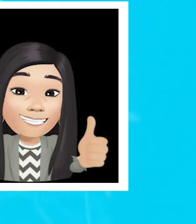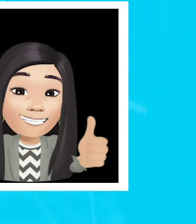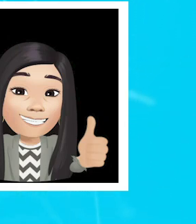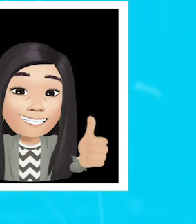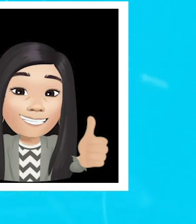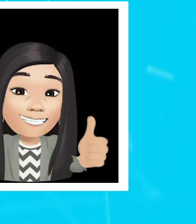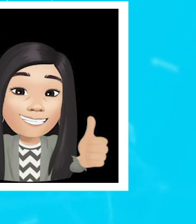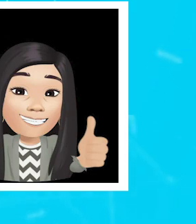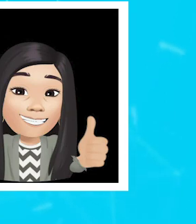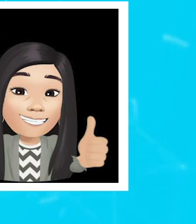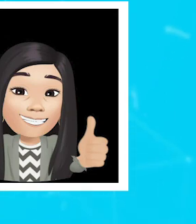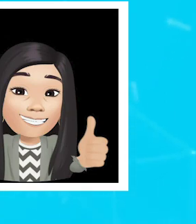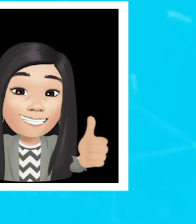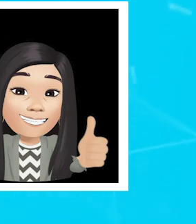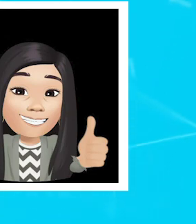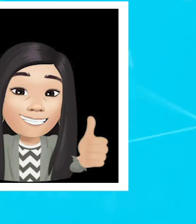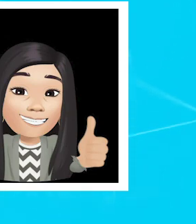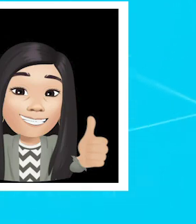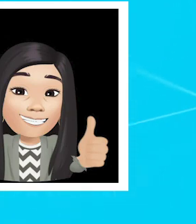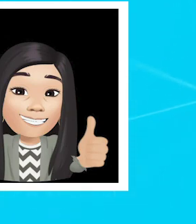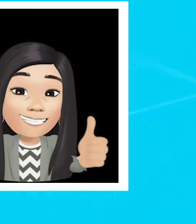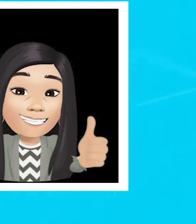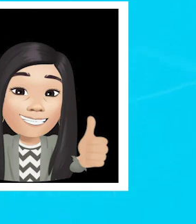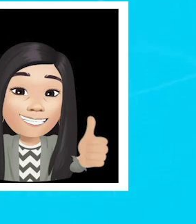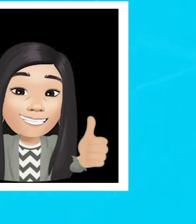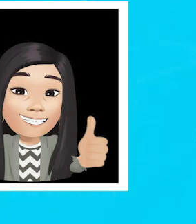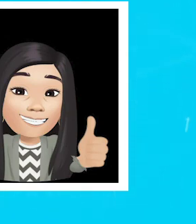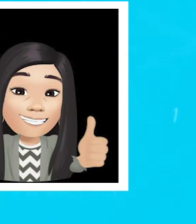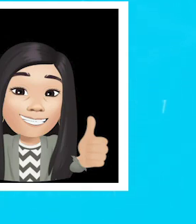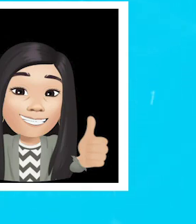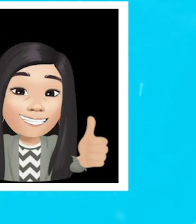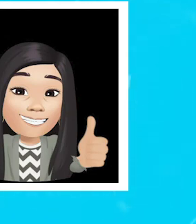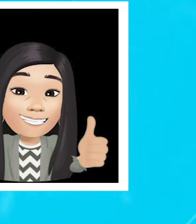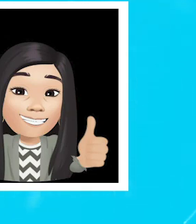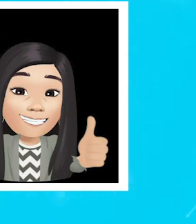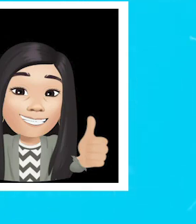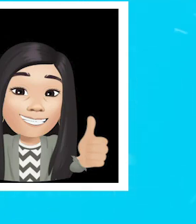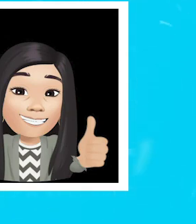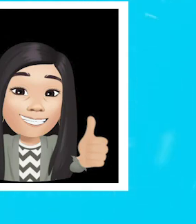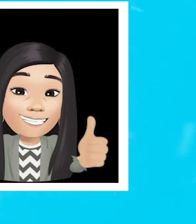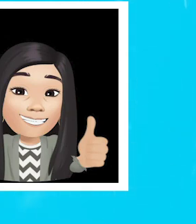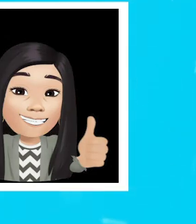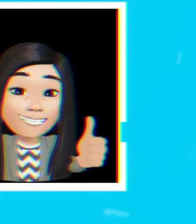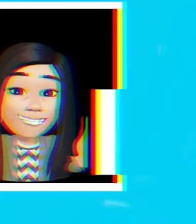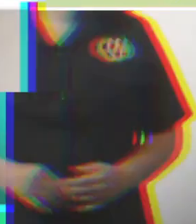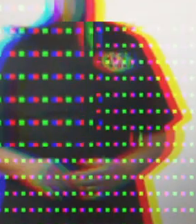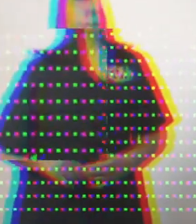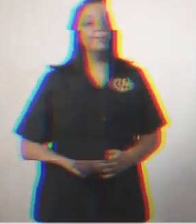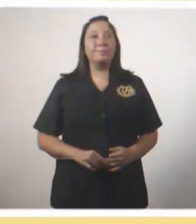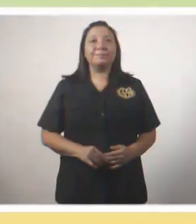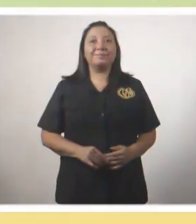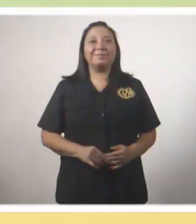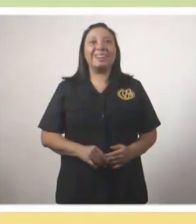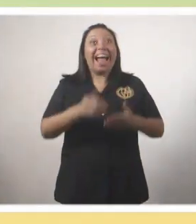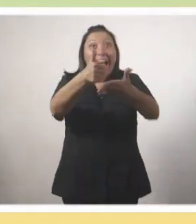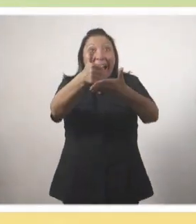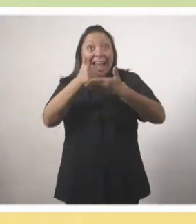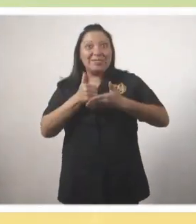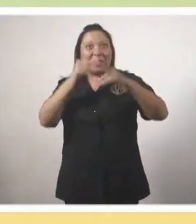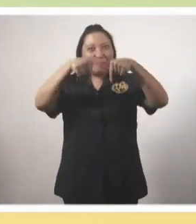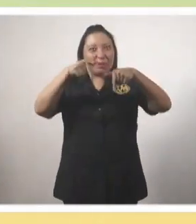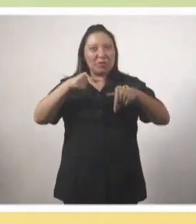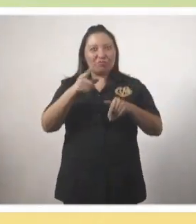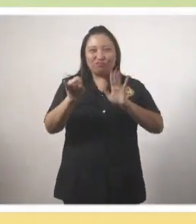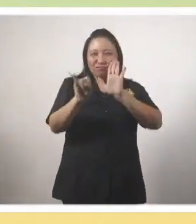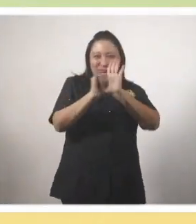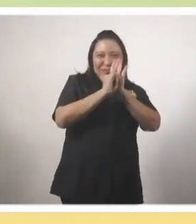es encontrar las coordenadas XY en donde se encuentran para que puedan regresar con nosotros Ayúdeme a identificar